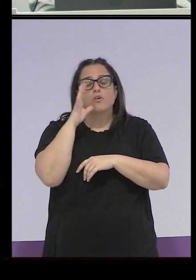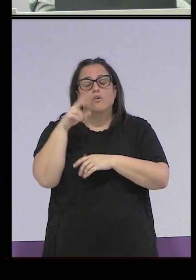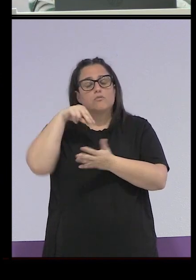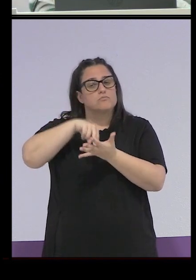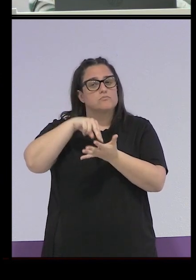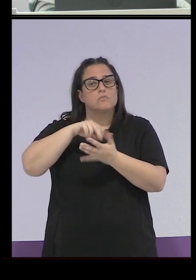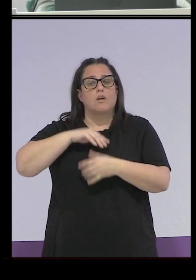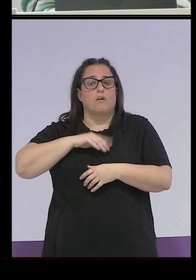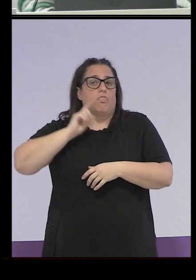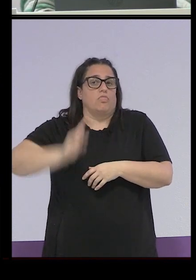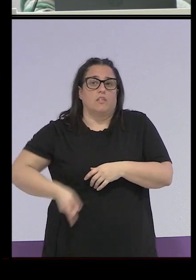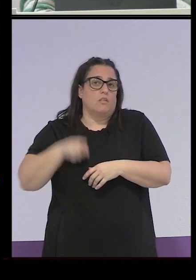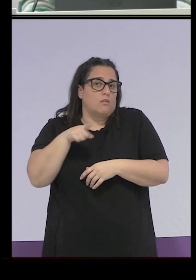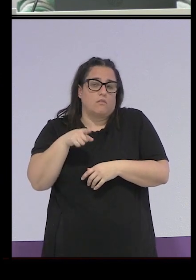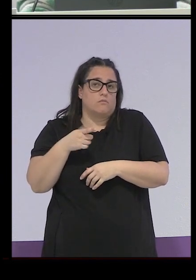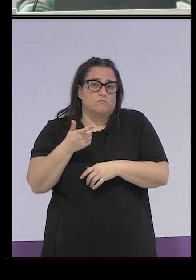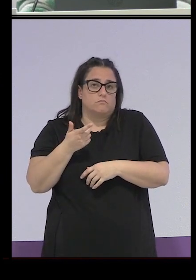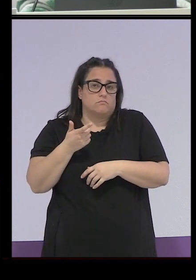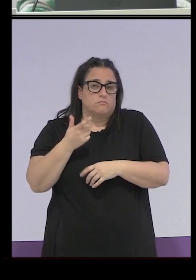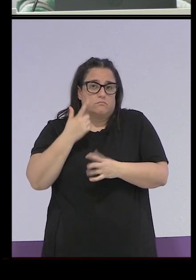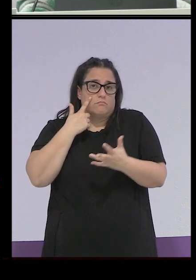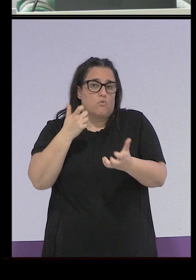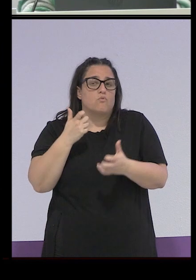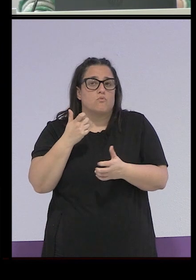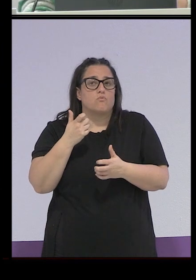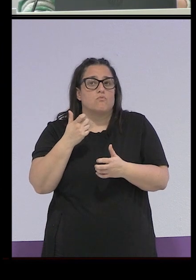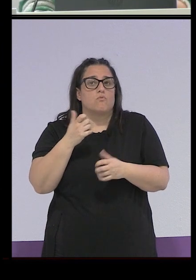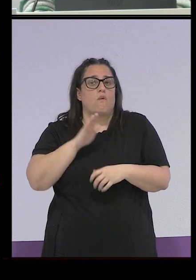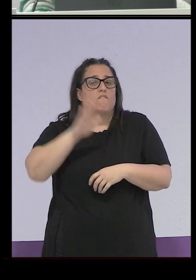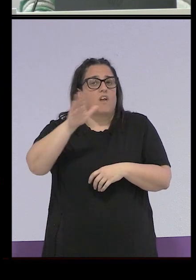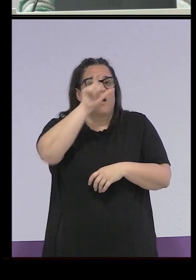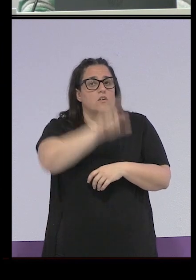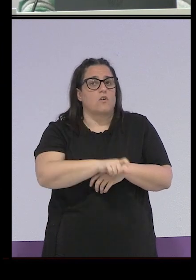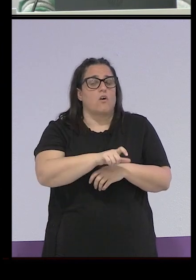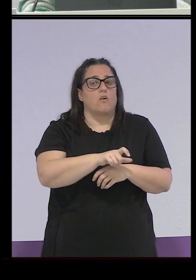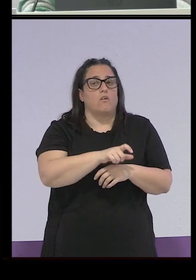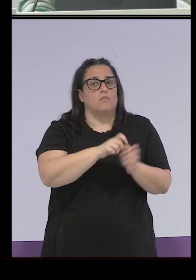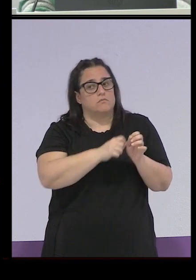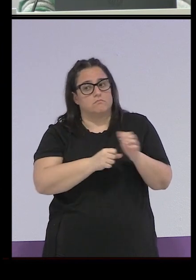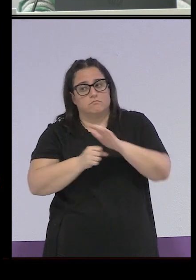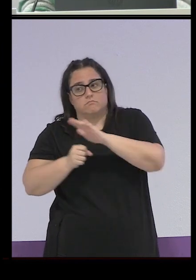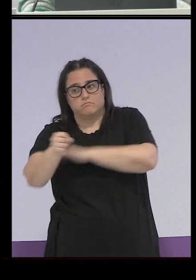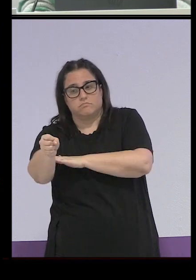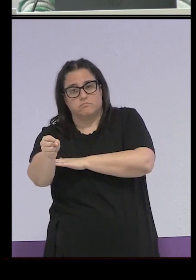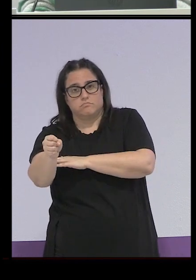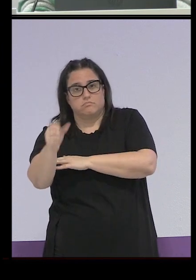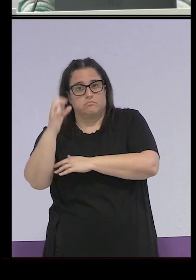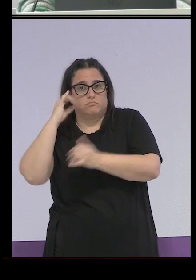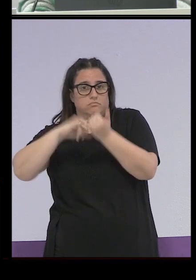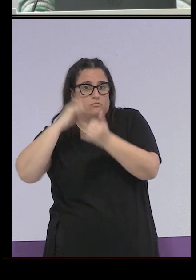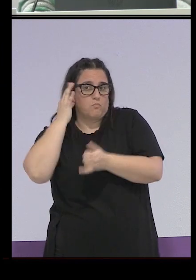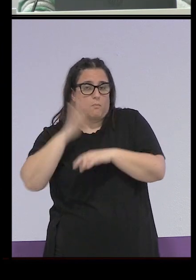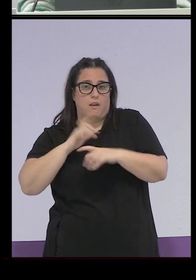tenían en dictadura, pues era evidente, ¿no?, que Franco, pues, puso a su mujer ahí un poco a dirigir este